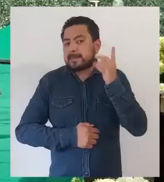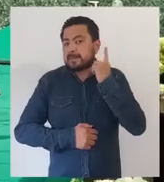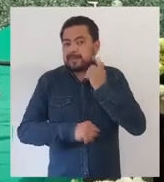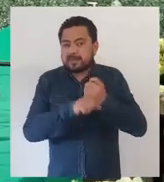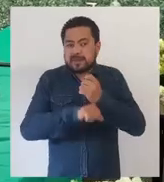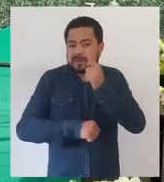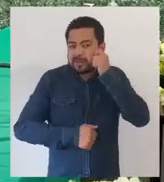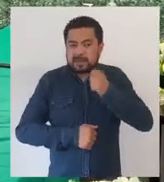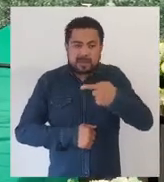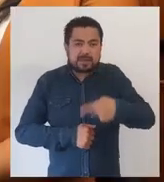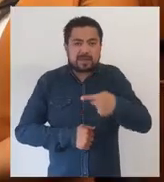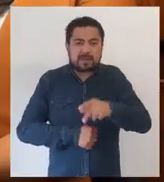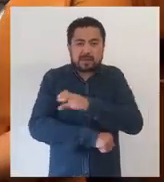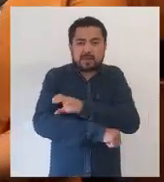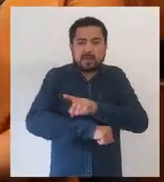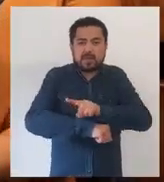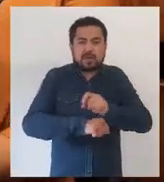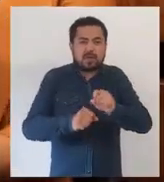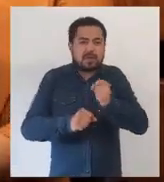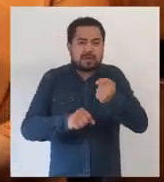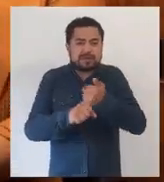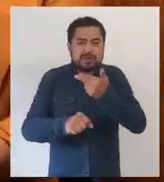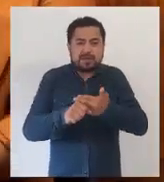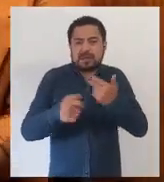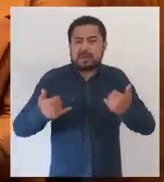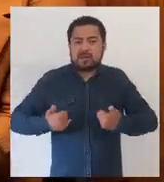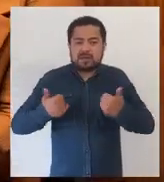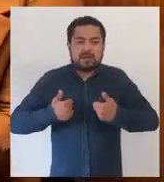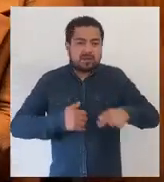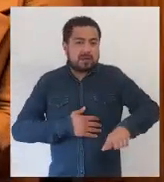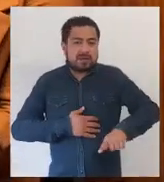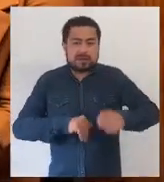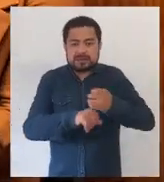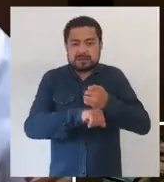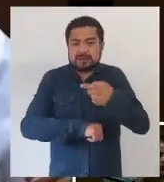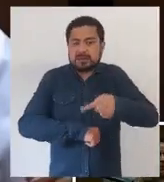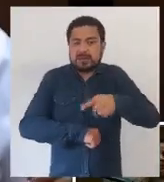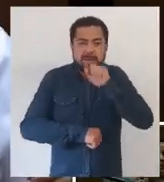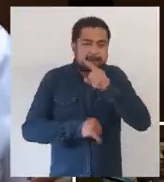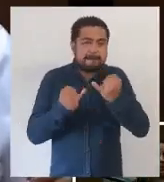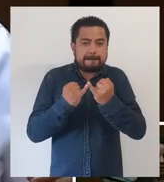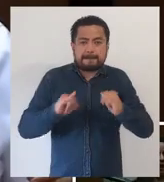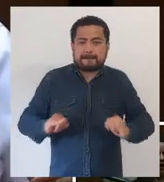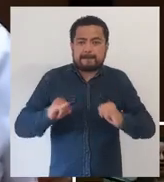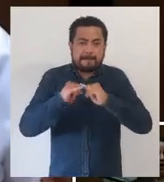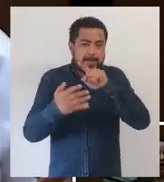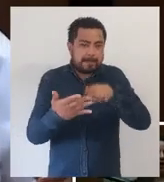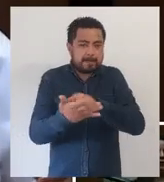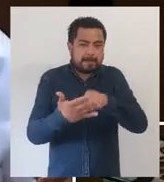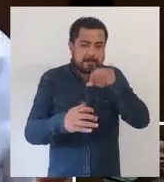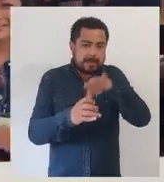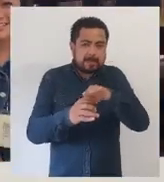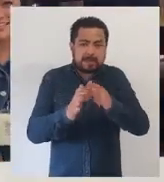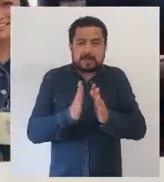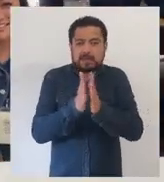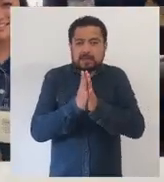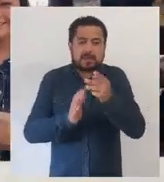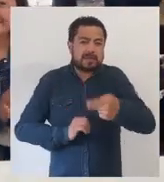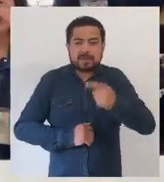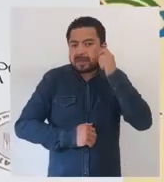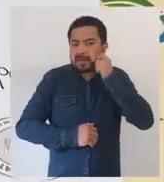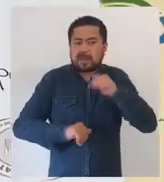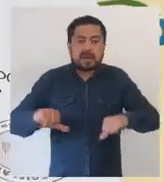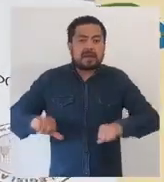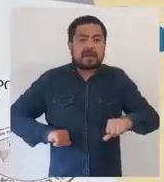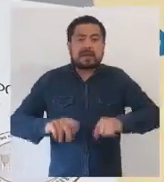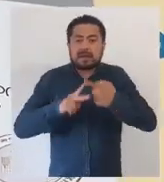Congreso del Estado de Guerrero, en coordinación con la Secretaría de la Juventud del Gobierno del Estado y el Instituto Electoral y de Participación Ciudadana.